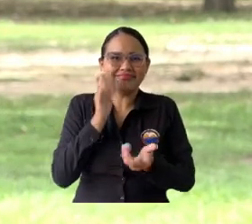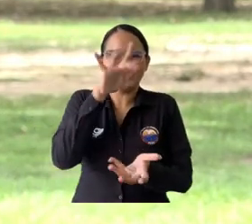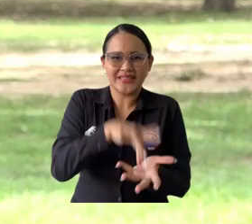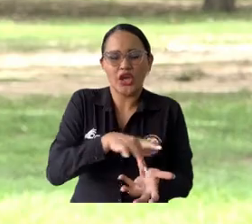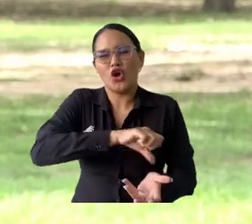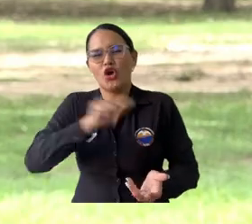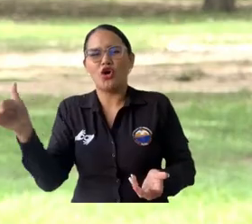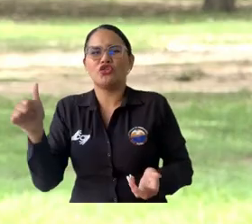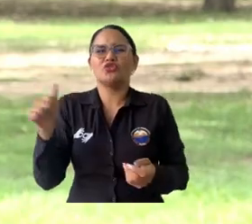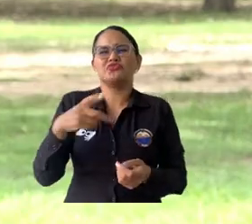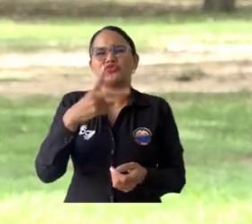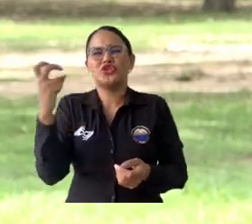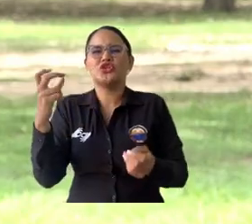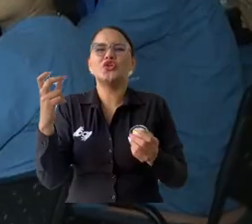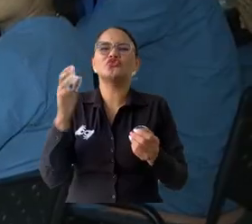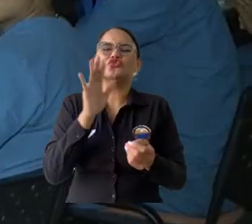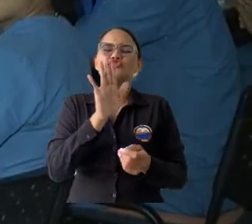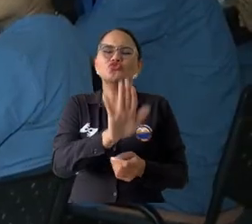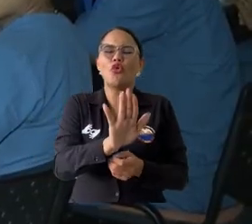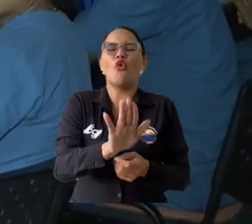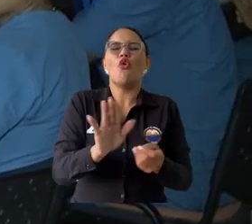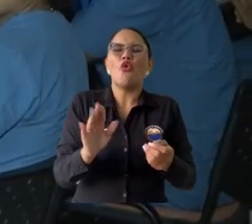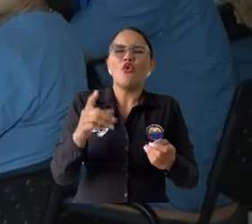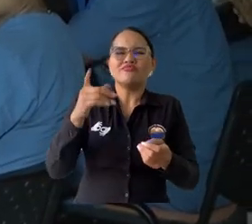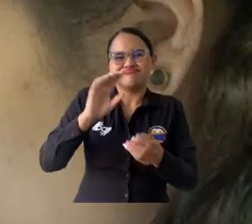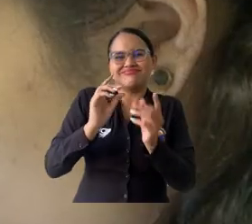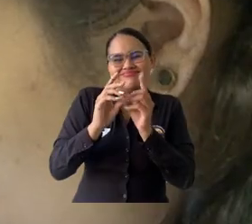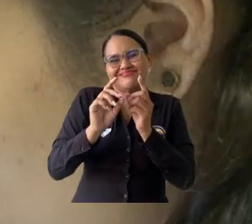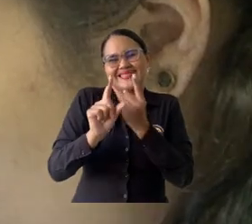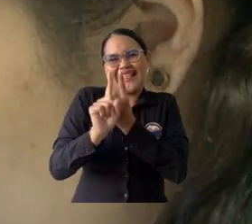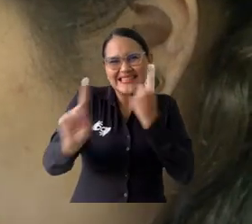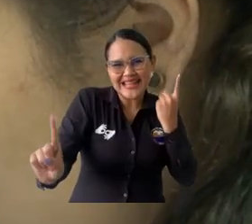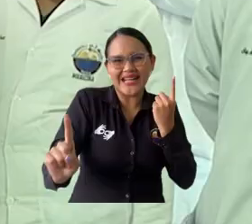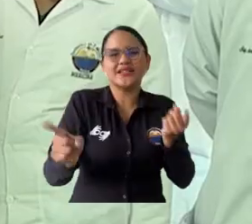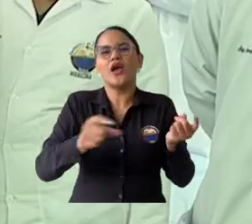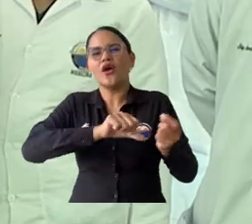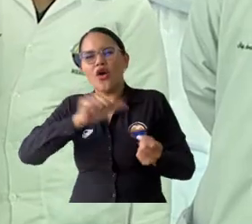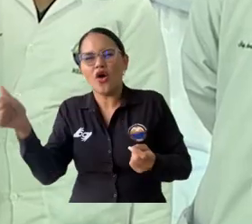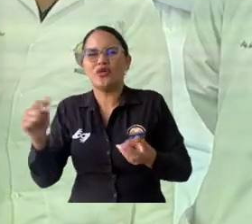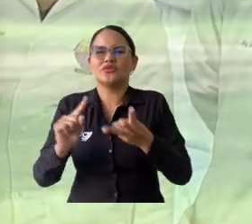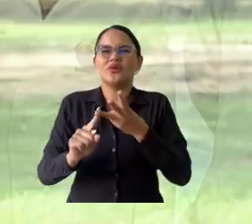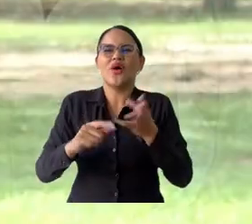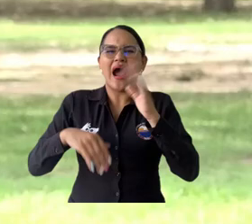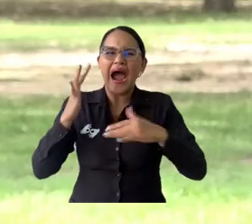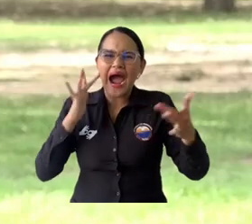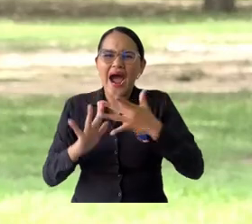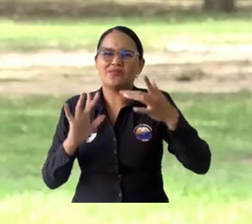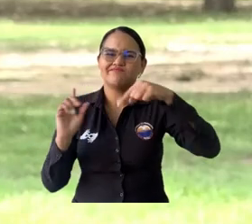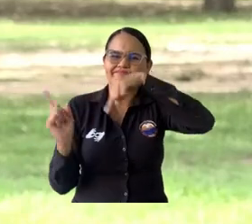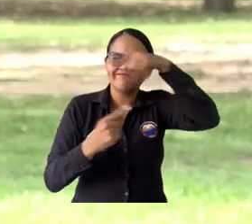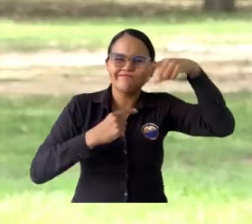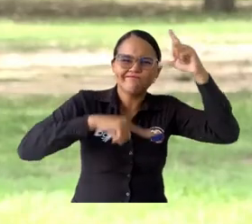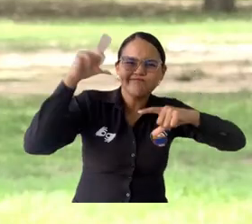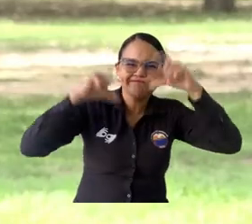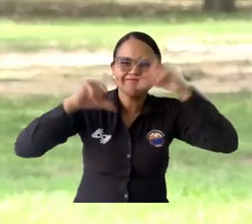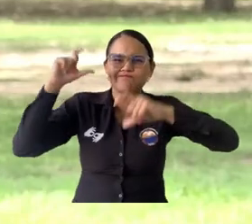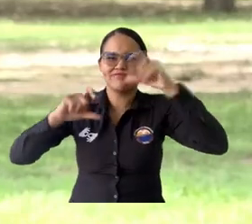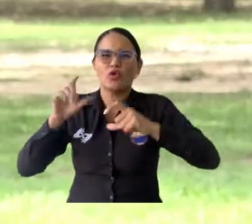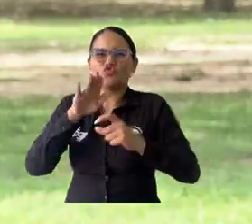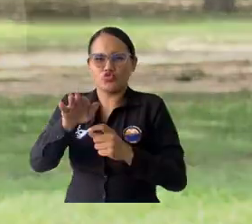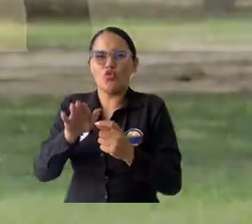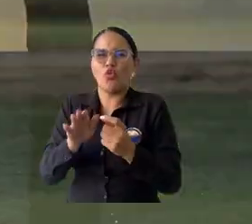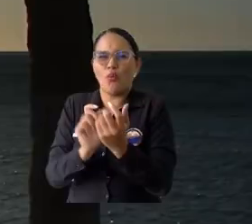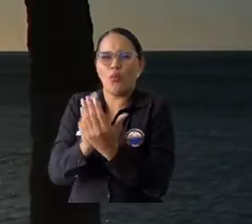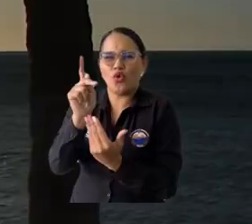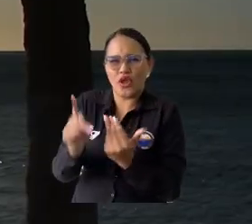distancia y virtual y cerca de 400 cupos en una estrategia que se denomina Tránsito Inmediato a Educación Superior y que queremos concentrarla sobre todo en